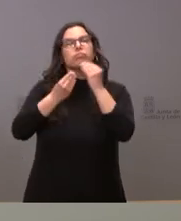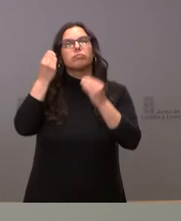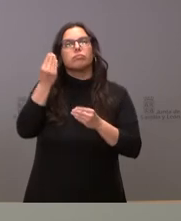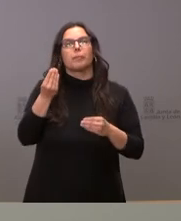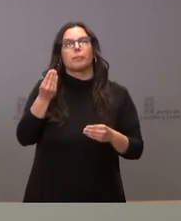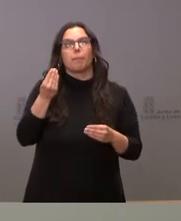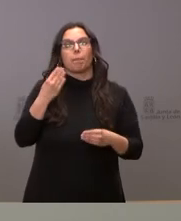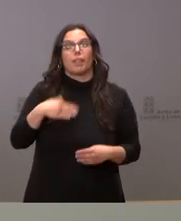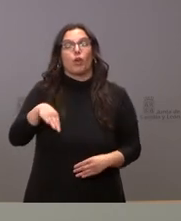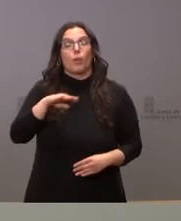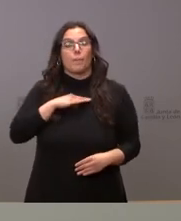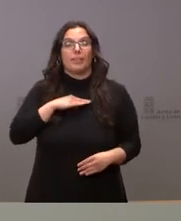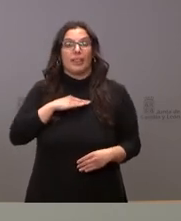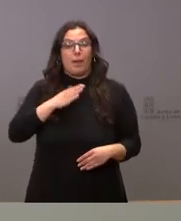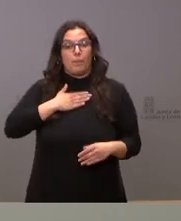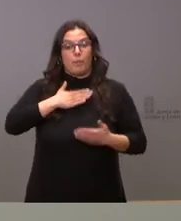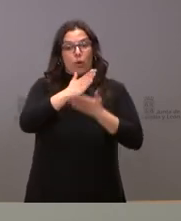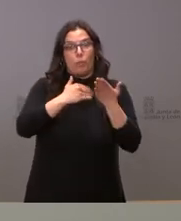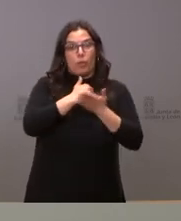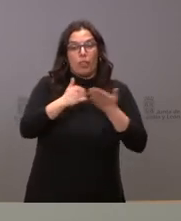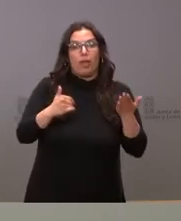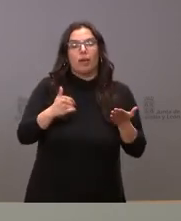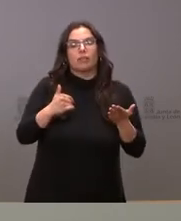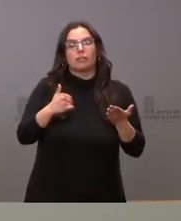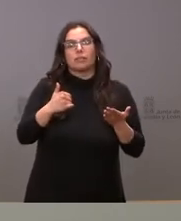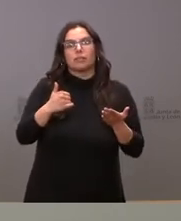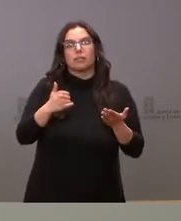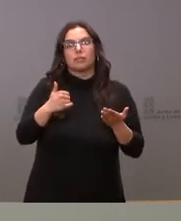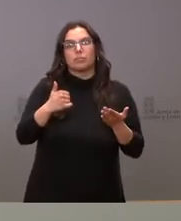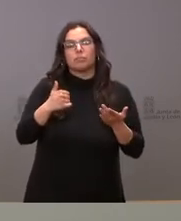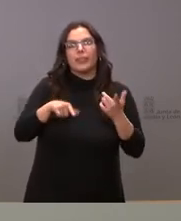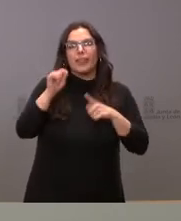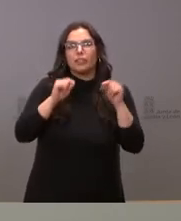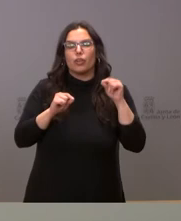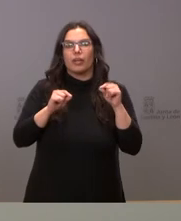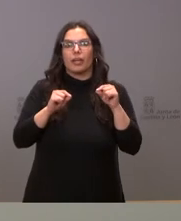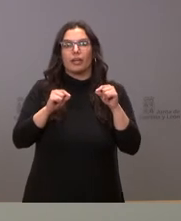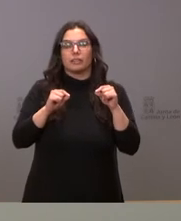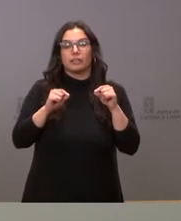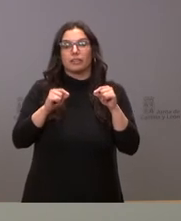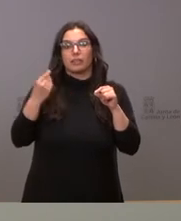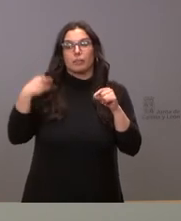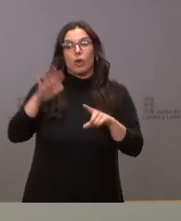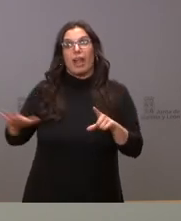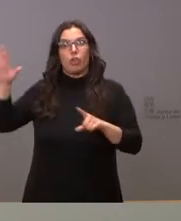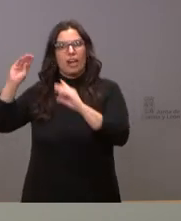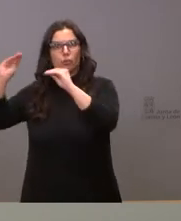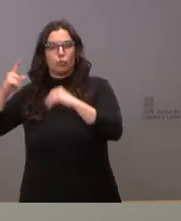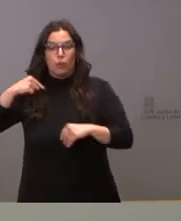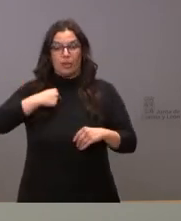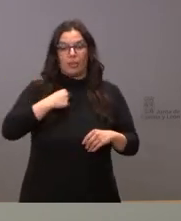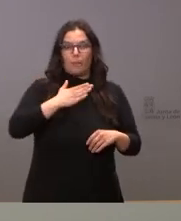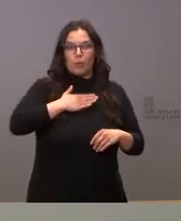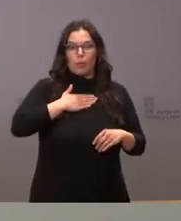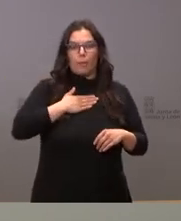que podamos tener de ámbito autonómico en qué medida desean decisiones distintas de las que se puedan tomar en el ámbito nacional y